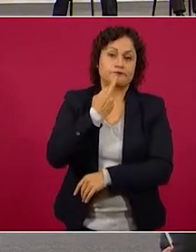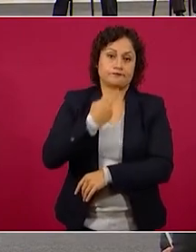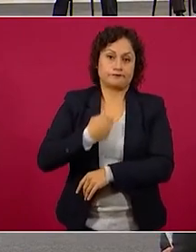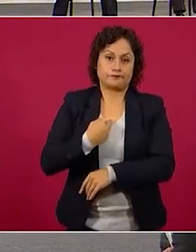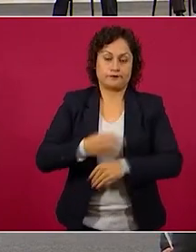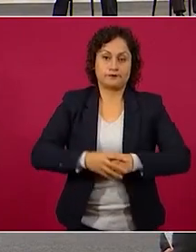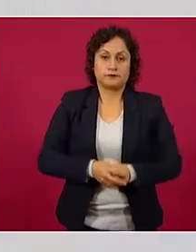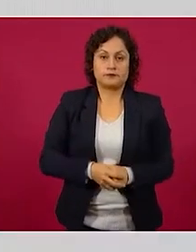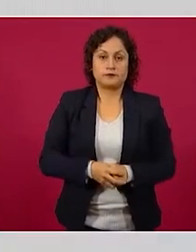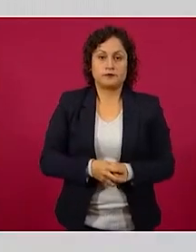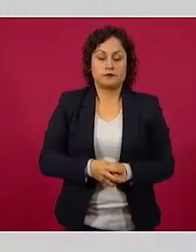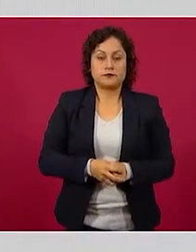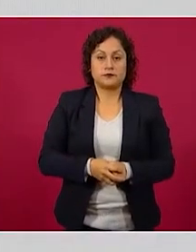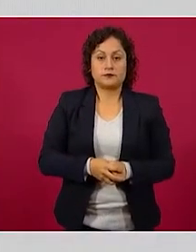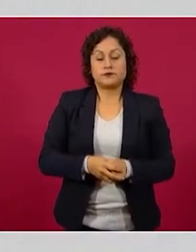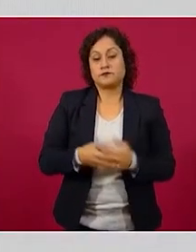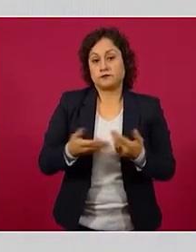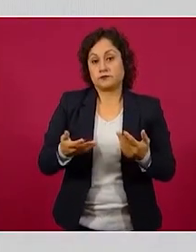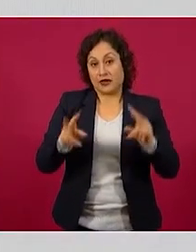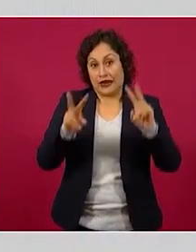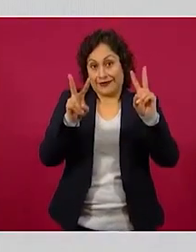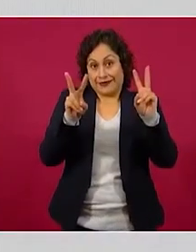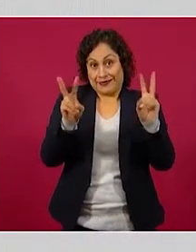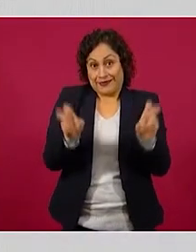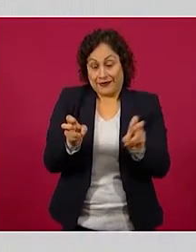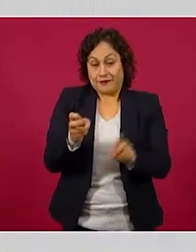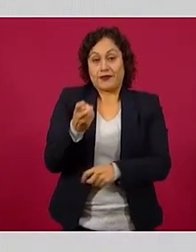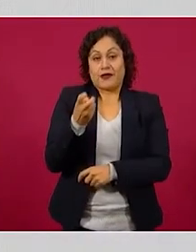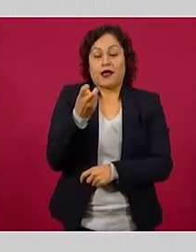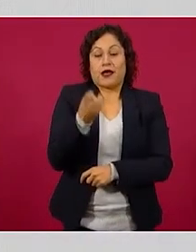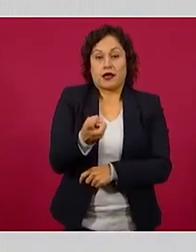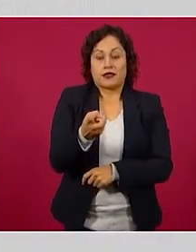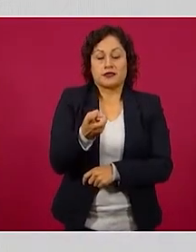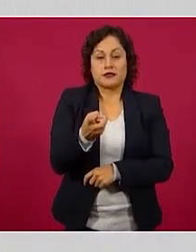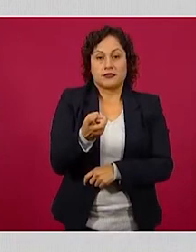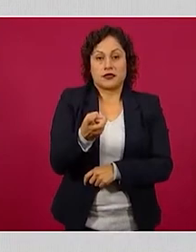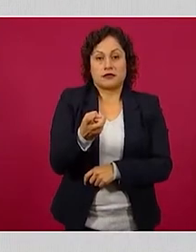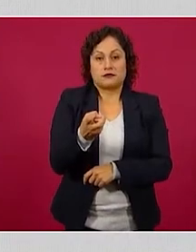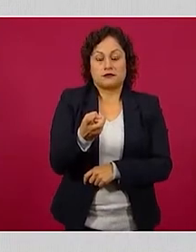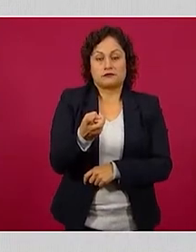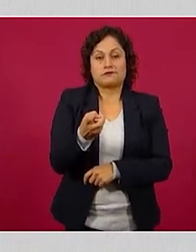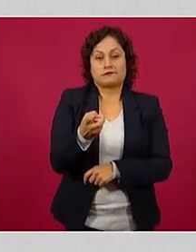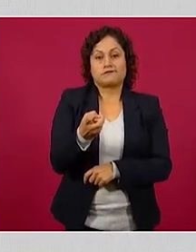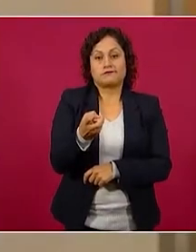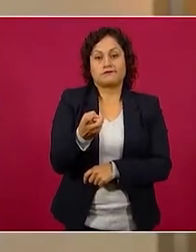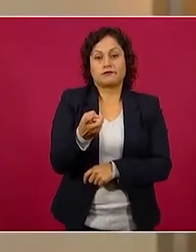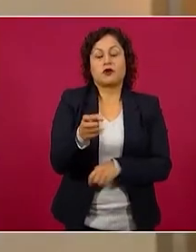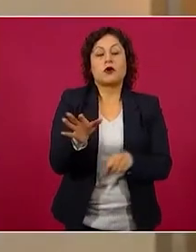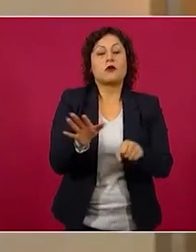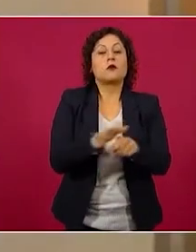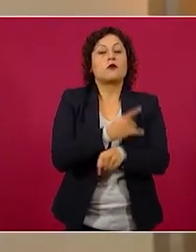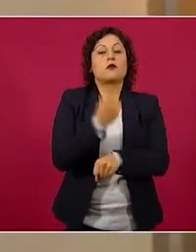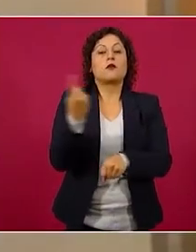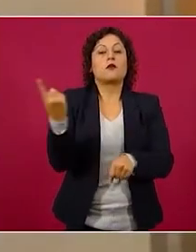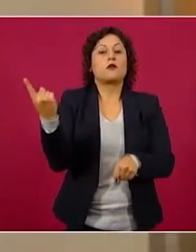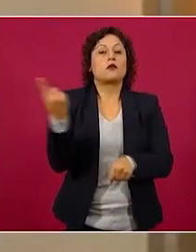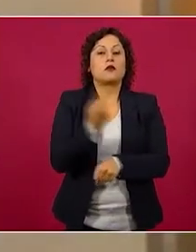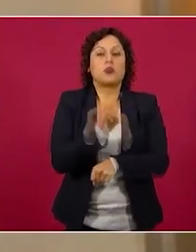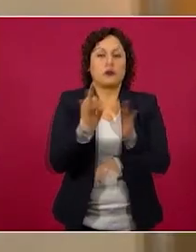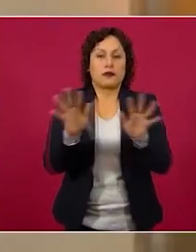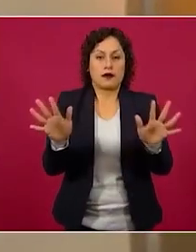permite apreciar en forma excepcionalmente